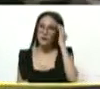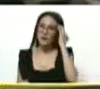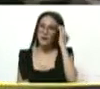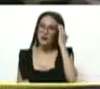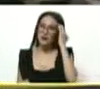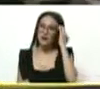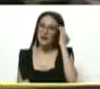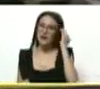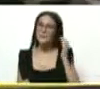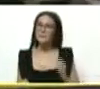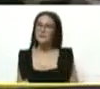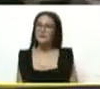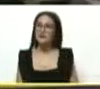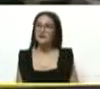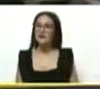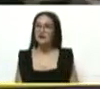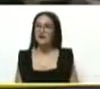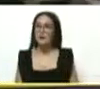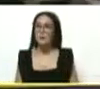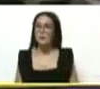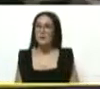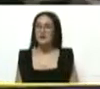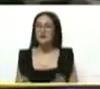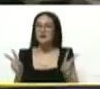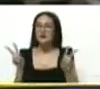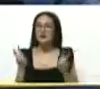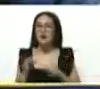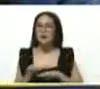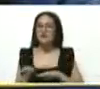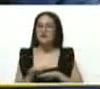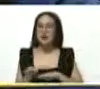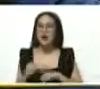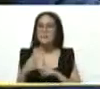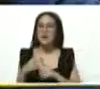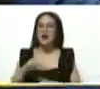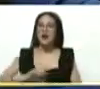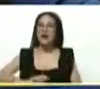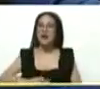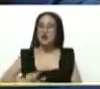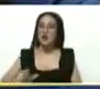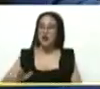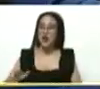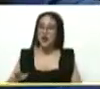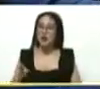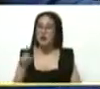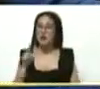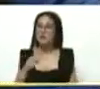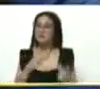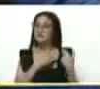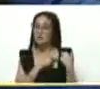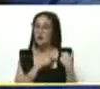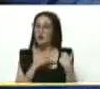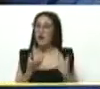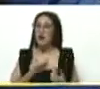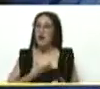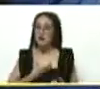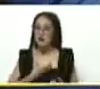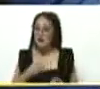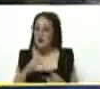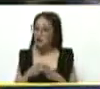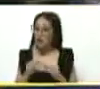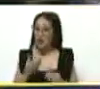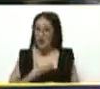de asuntos municipales y regionales, o sea, es la que tiene la batuta para alcaldías,